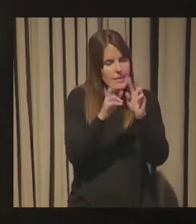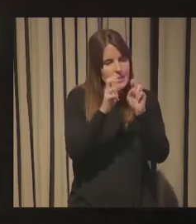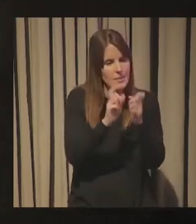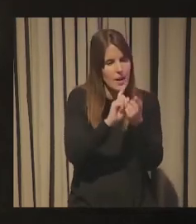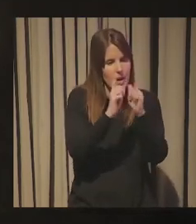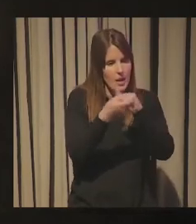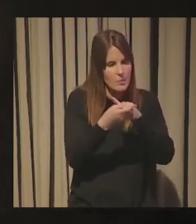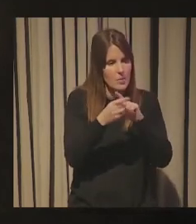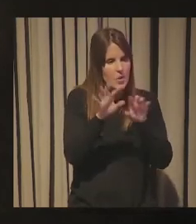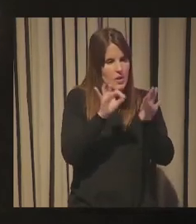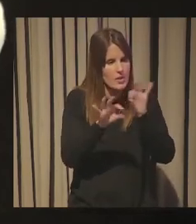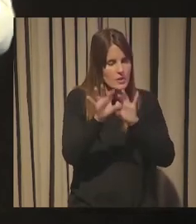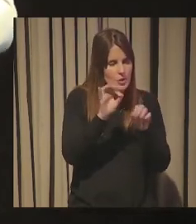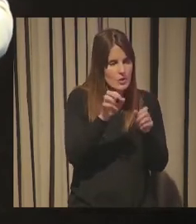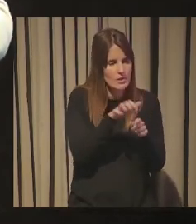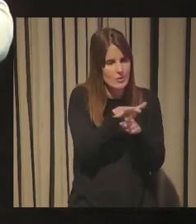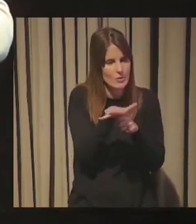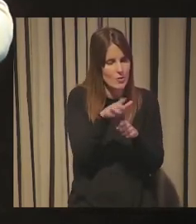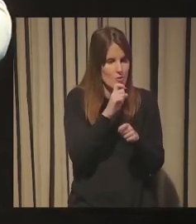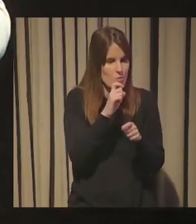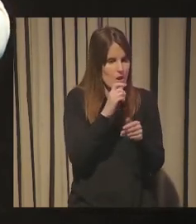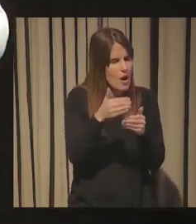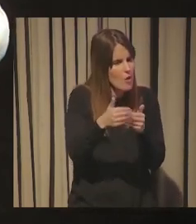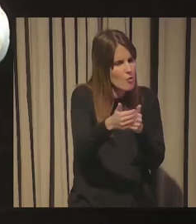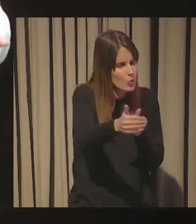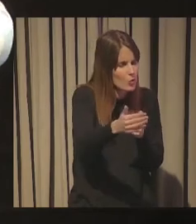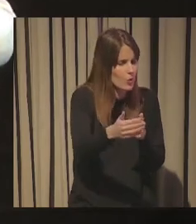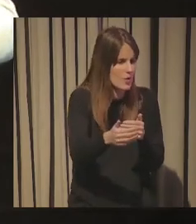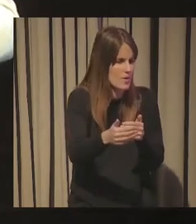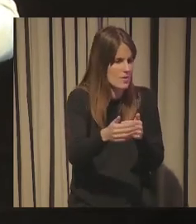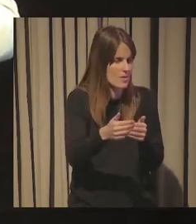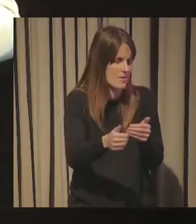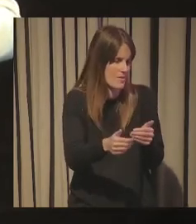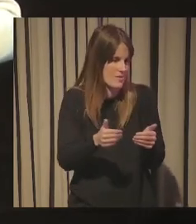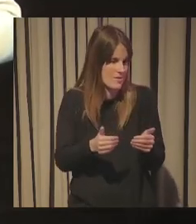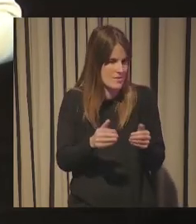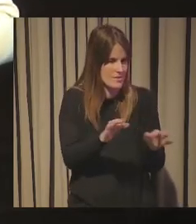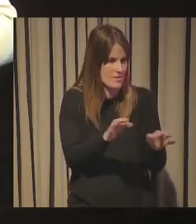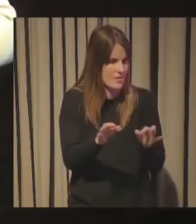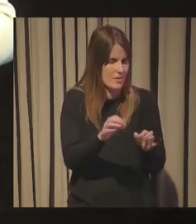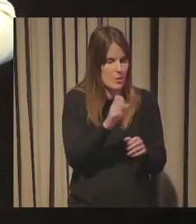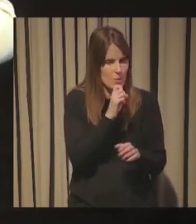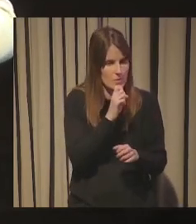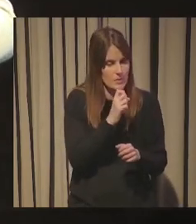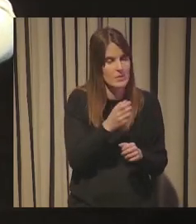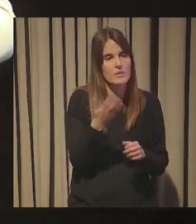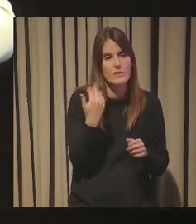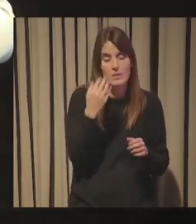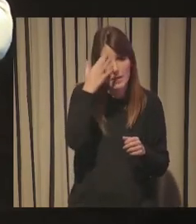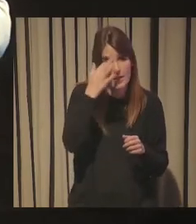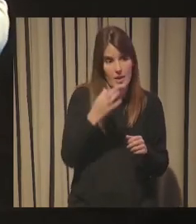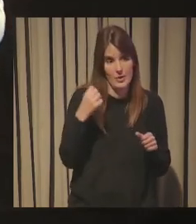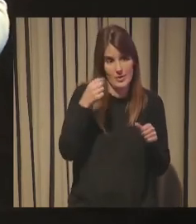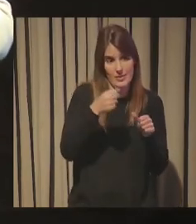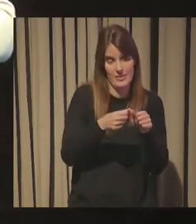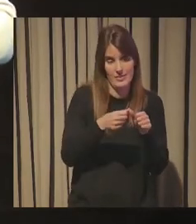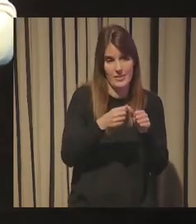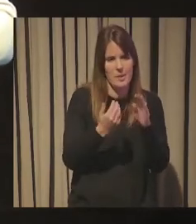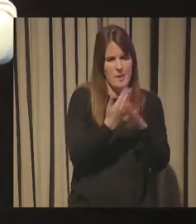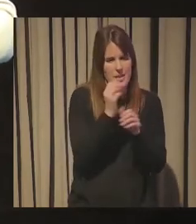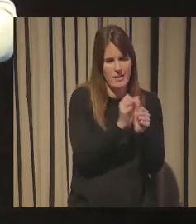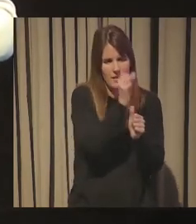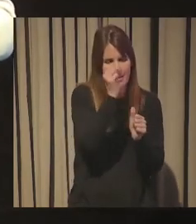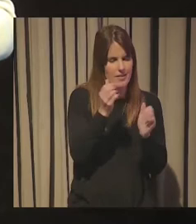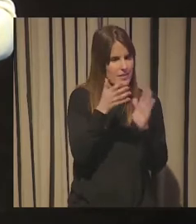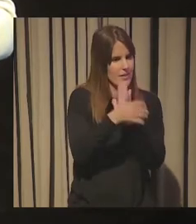decisiones y para, bueno, anticipar esos futuros de los que llevamos toda la mañana hablando. Es verdad y creo que ha quedado claro durante la mañana que